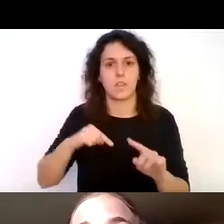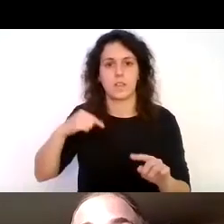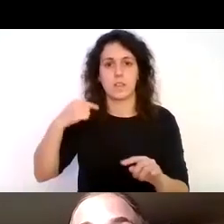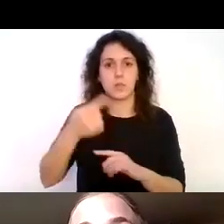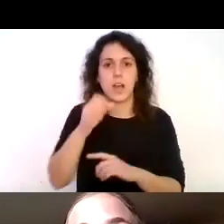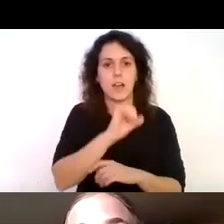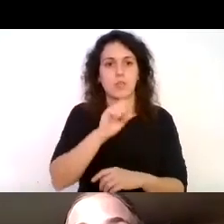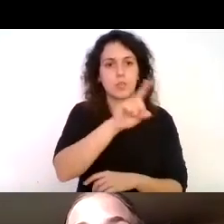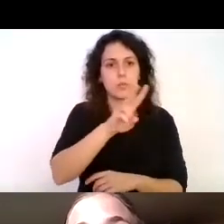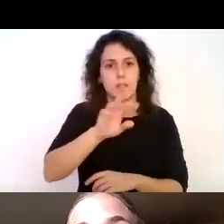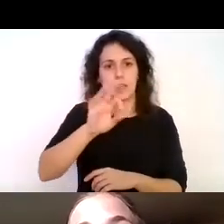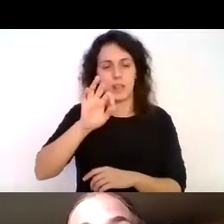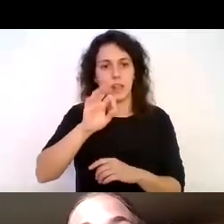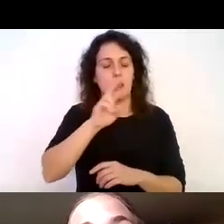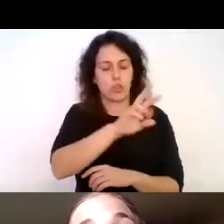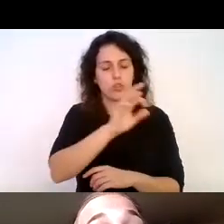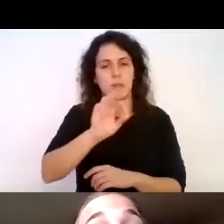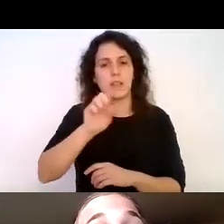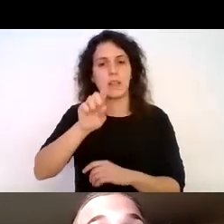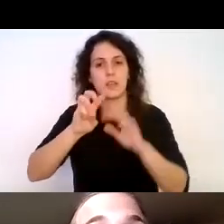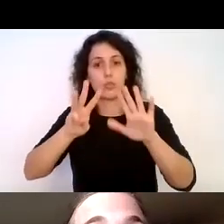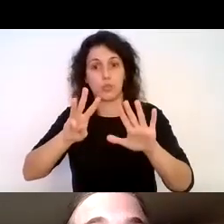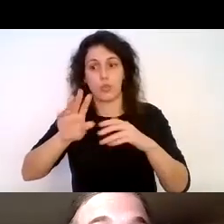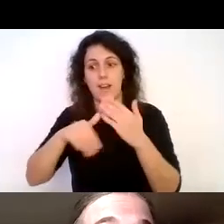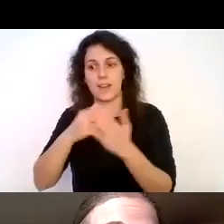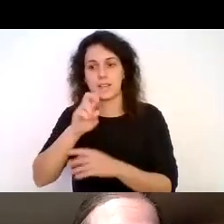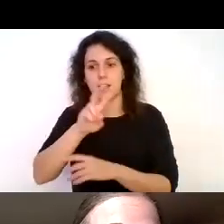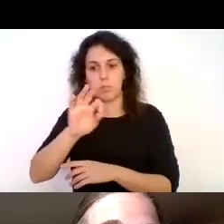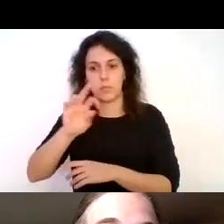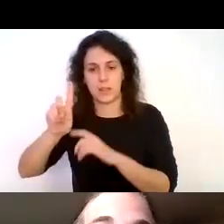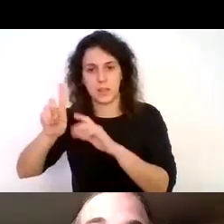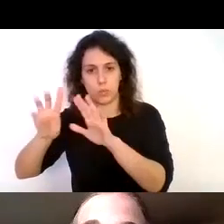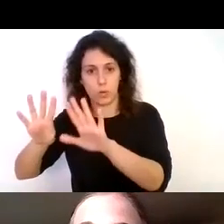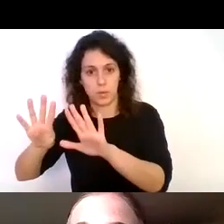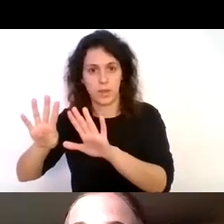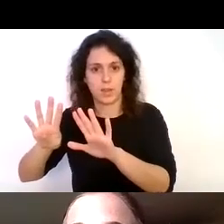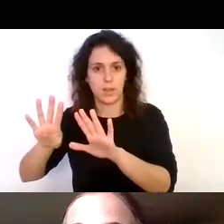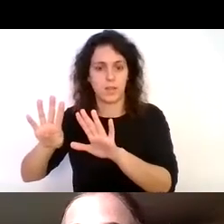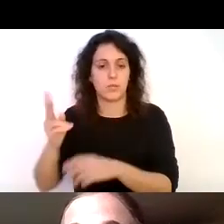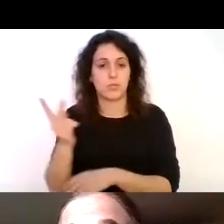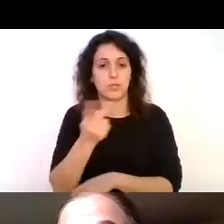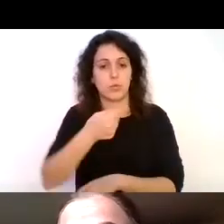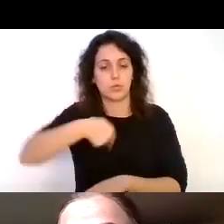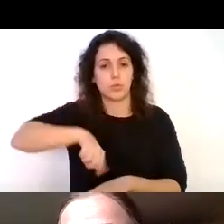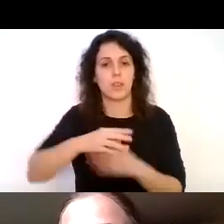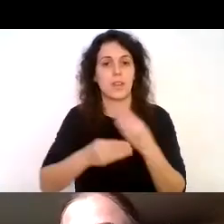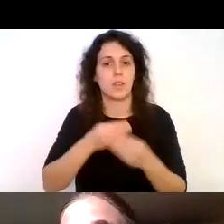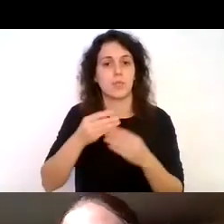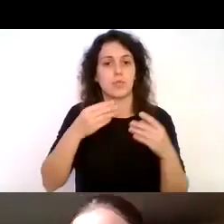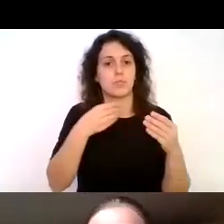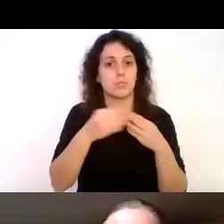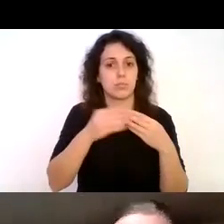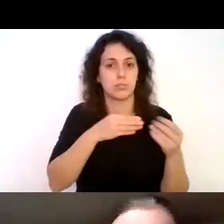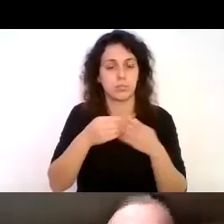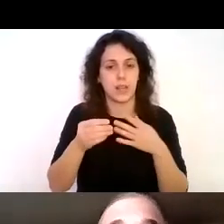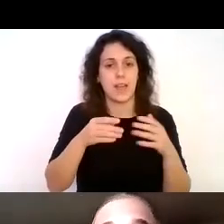2018 2019 hicimos inversiones de equipamiento accesible es decir que